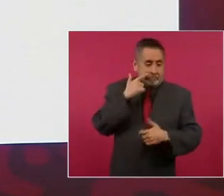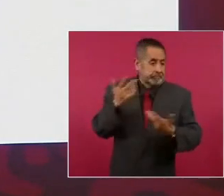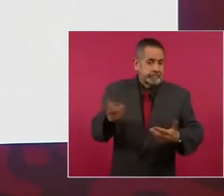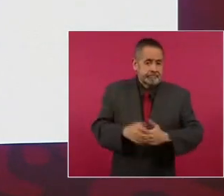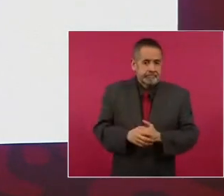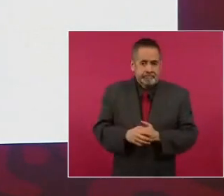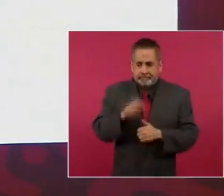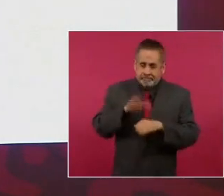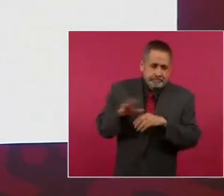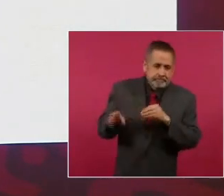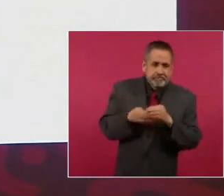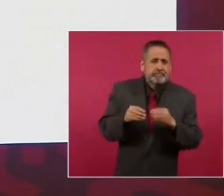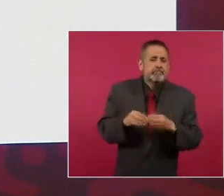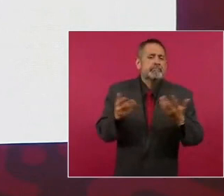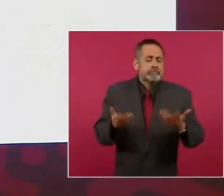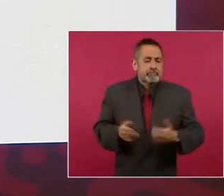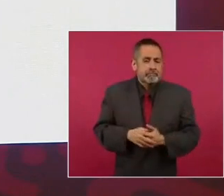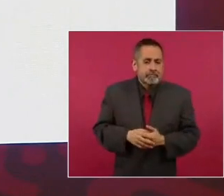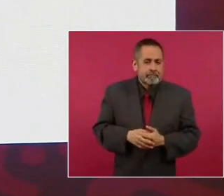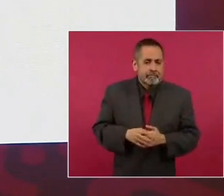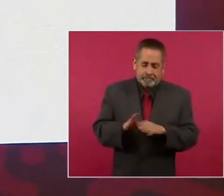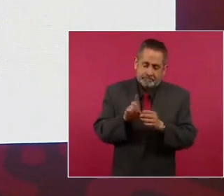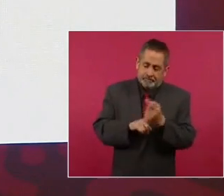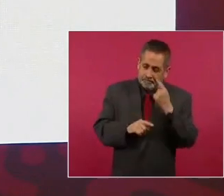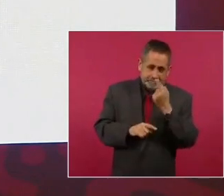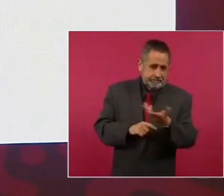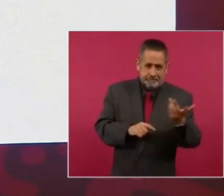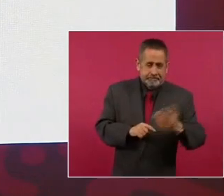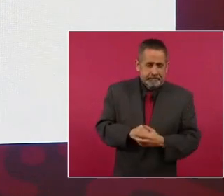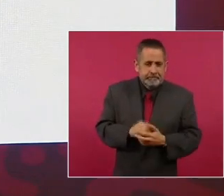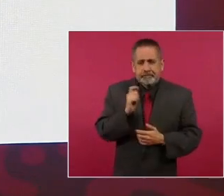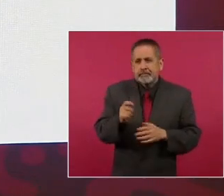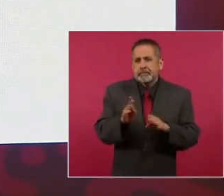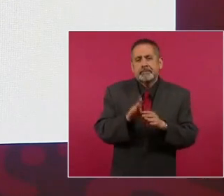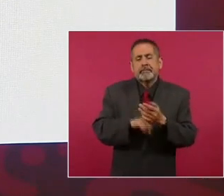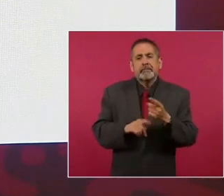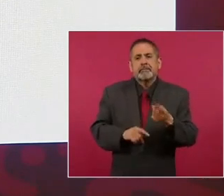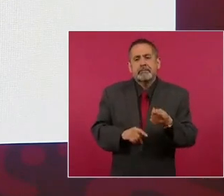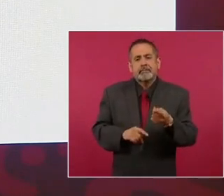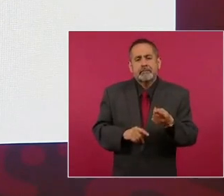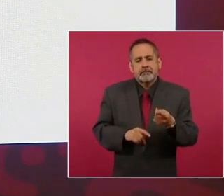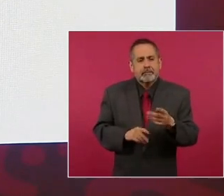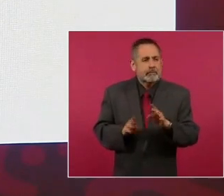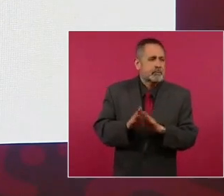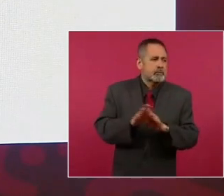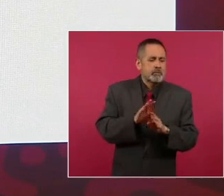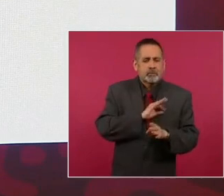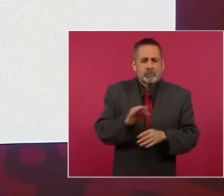agregamos inflación la nominal serían como